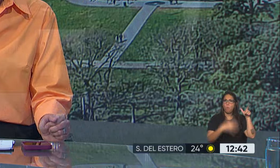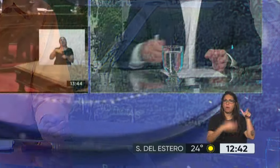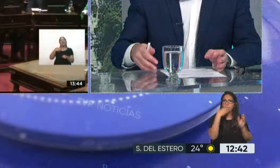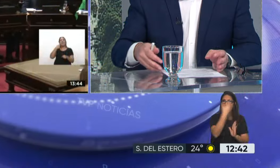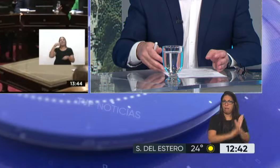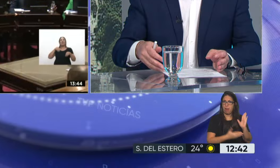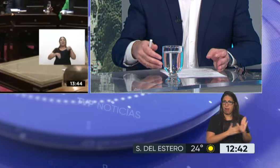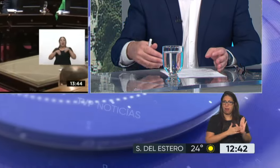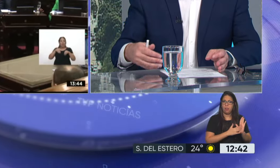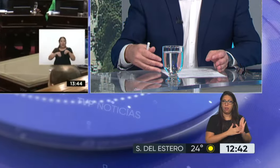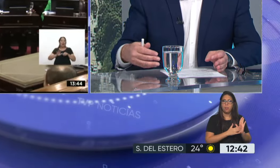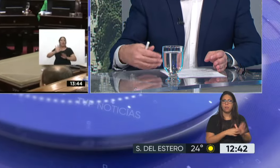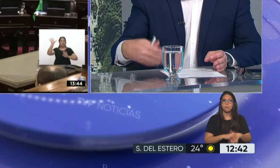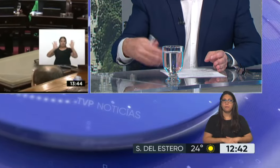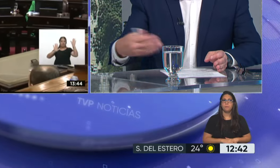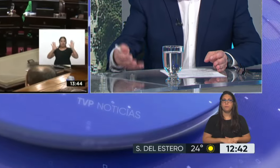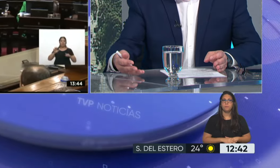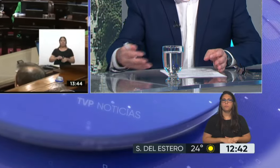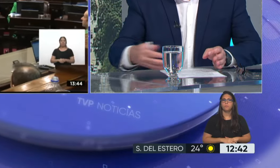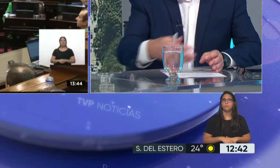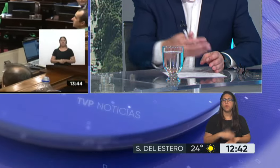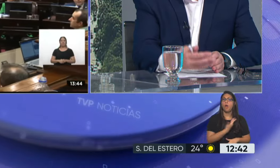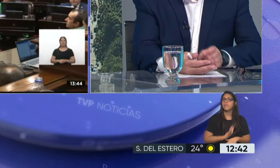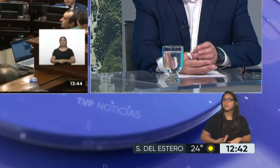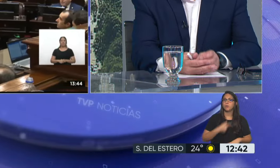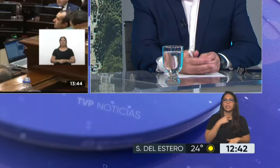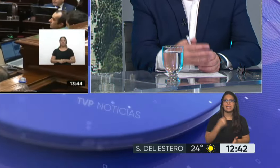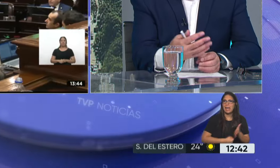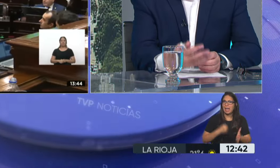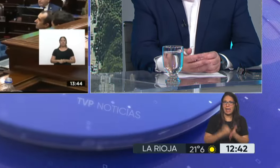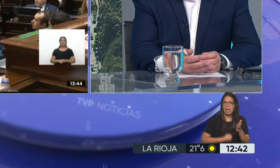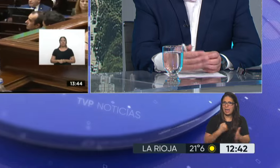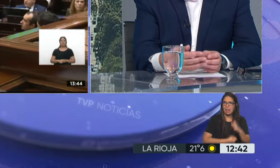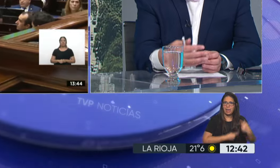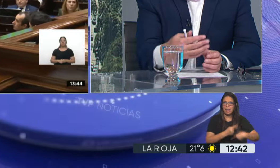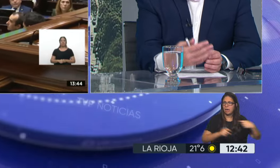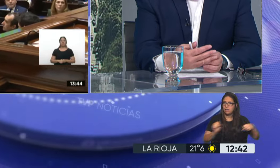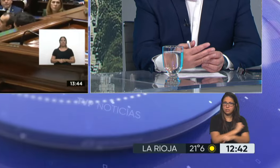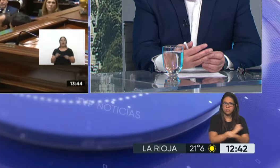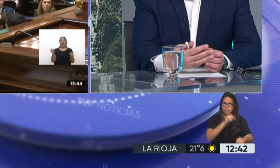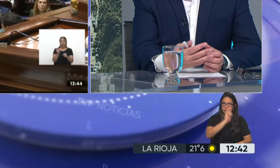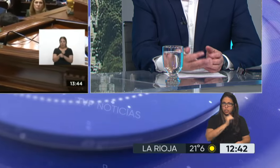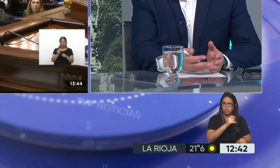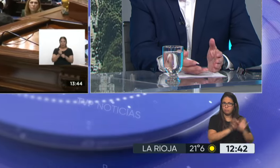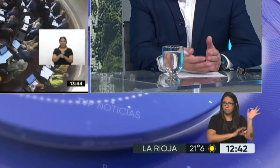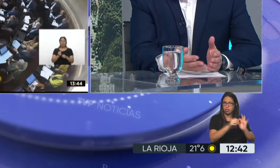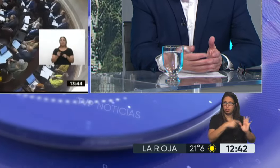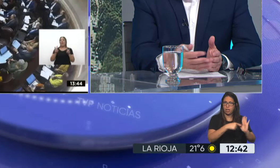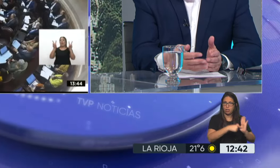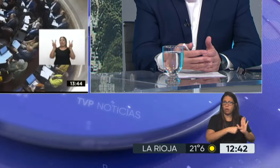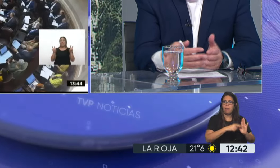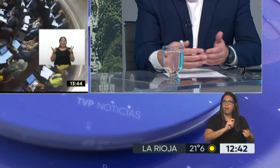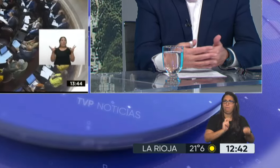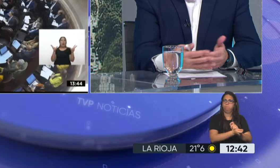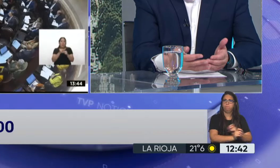hay un tema que el oficialismo quiere avanzar, porque quiere el proyecto que se sancione, quiere que se modifique en definitiva,